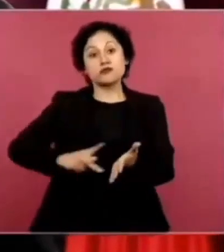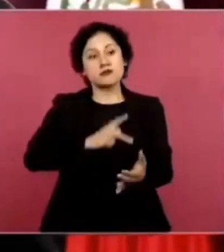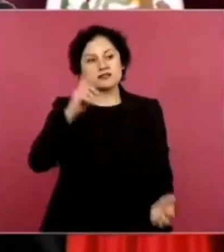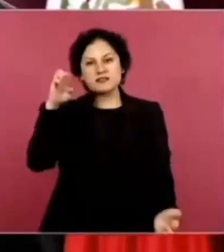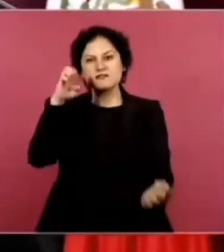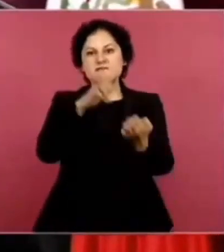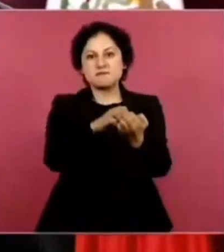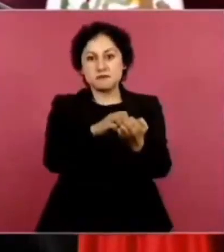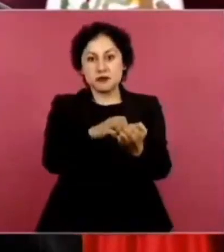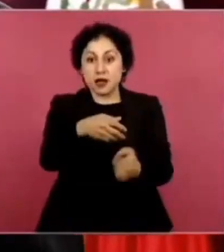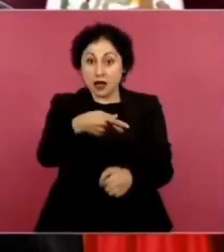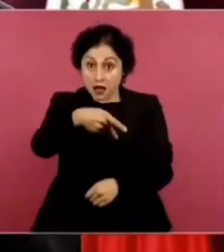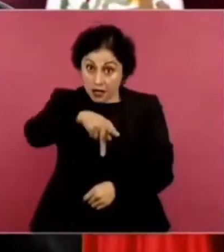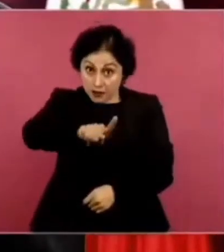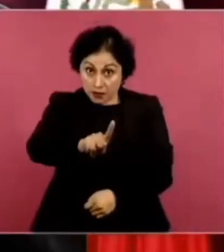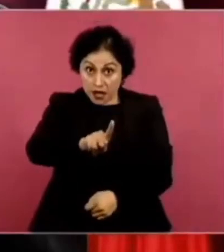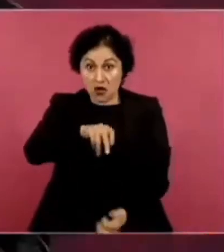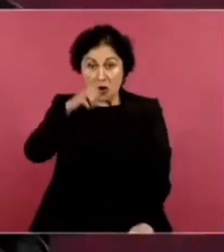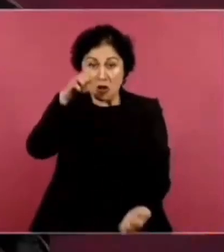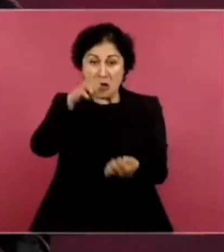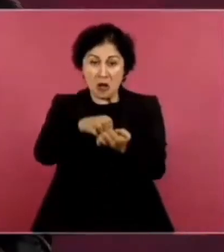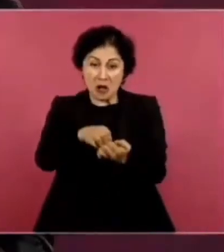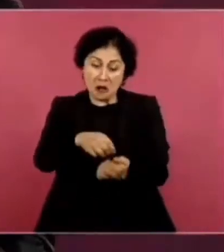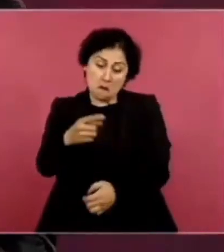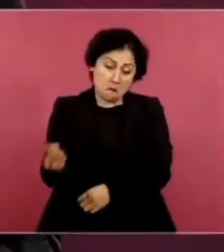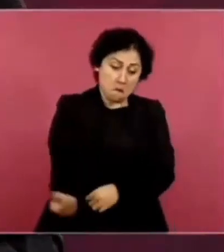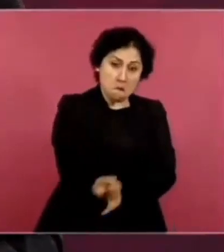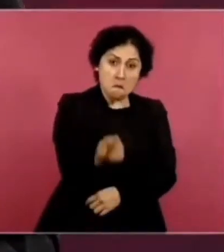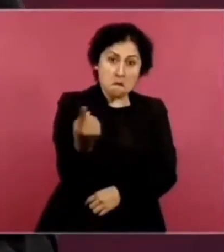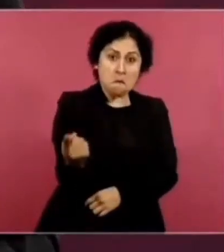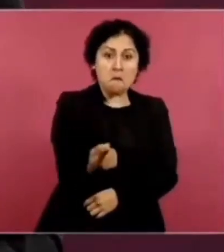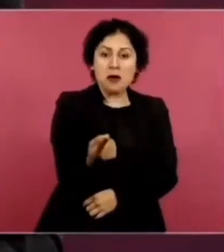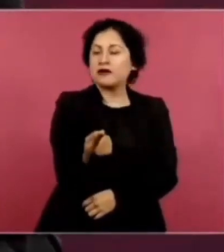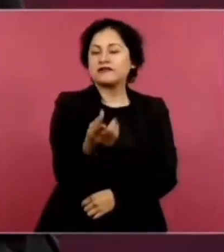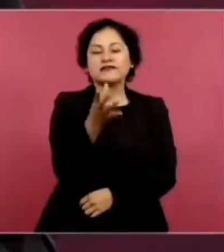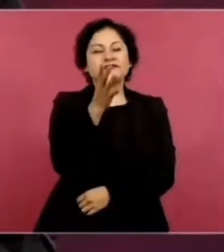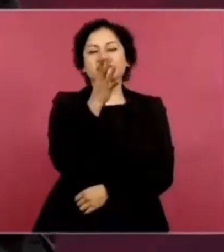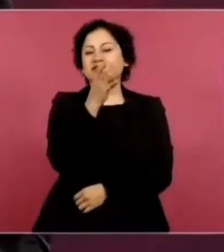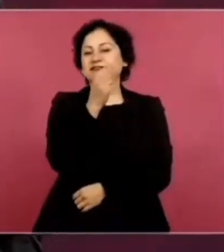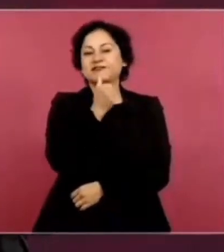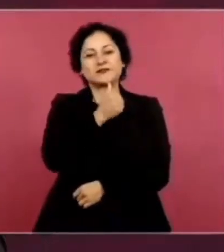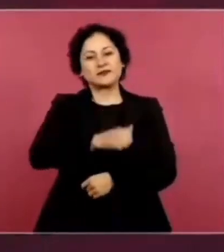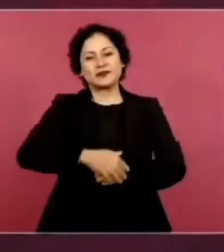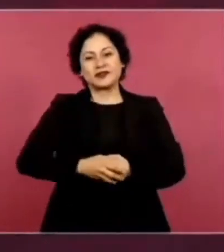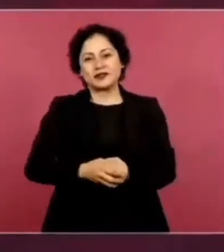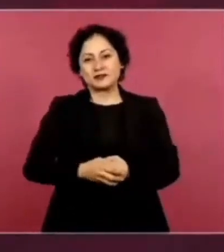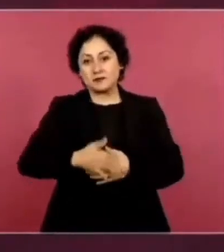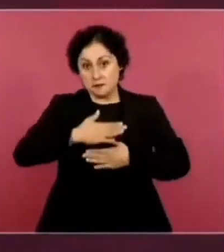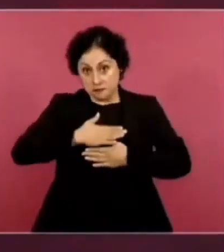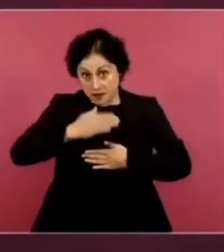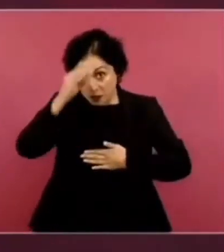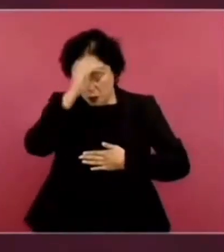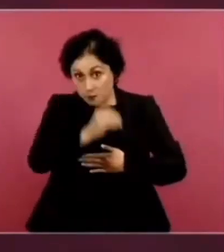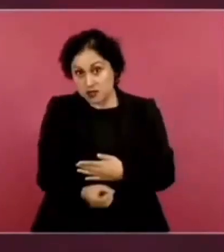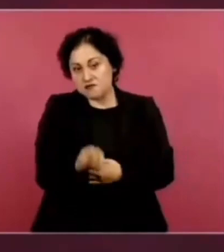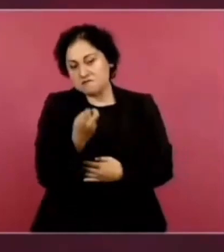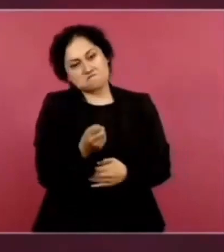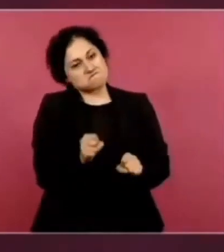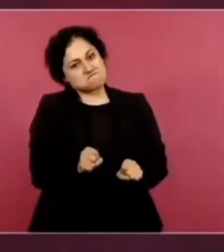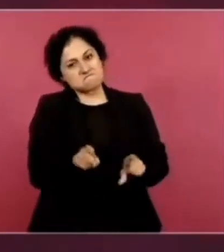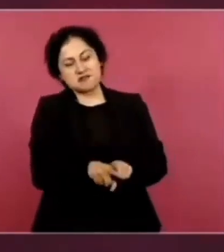Eso es lo que les digo a los legisladores. Que, por cierto, son del Partido Republicano. Del partido que era